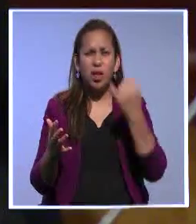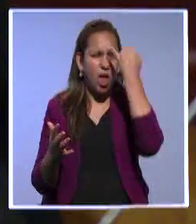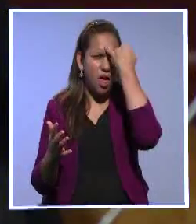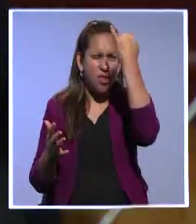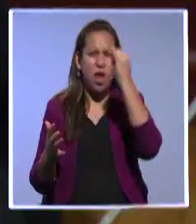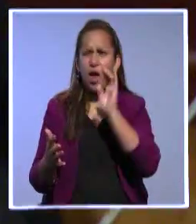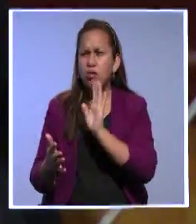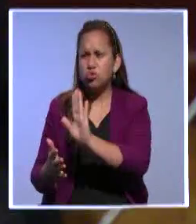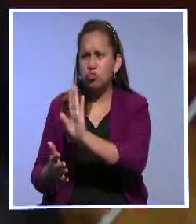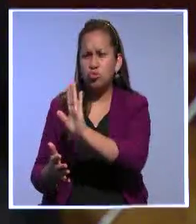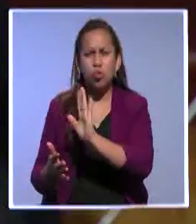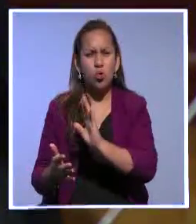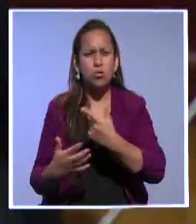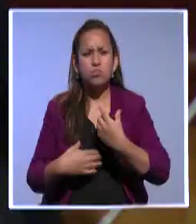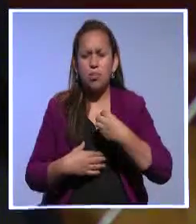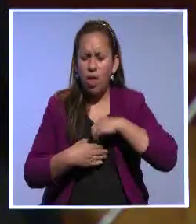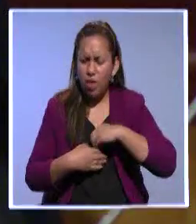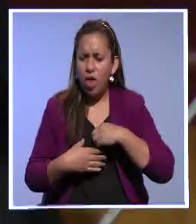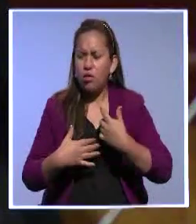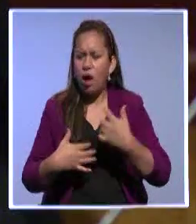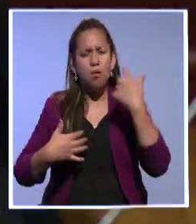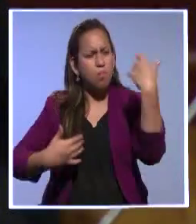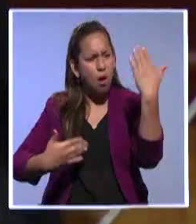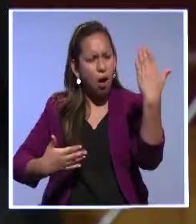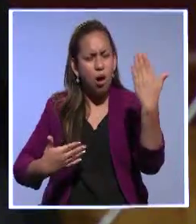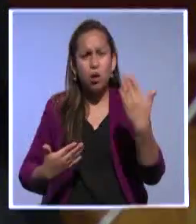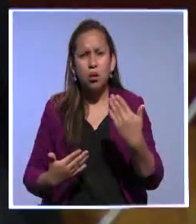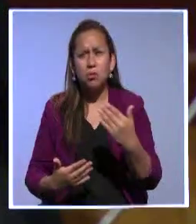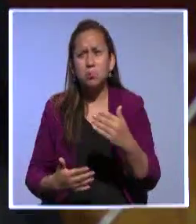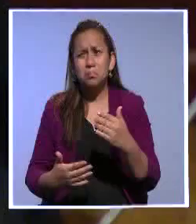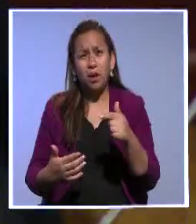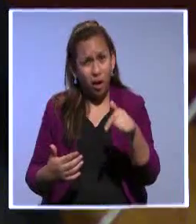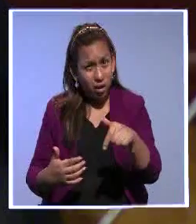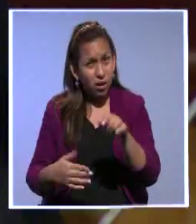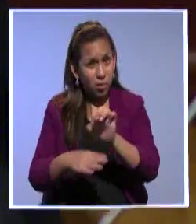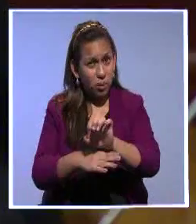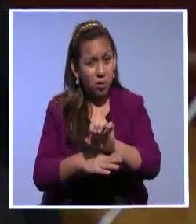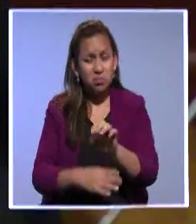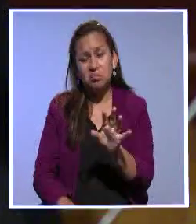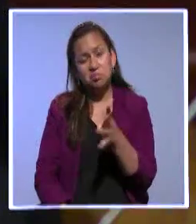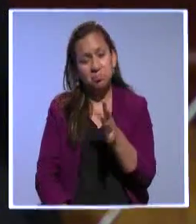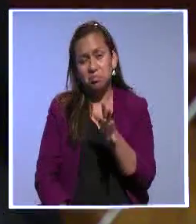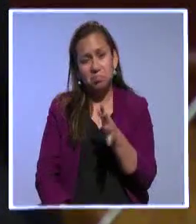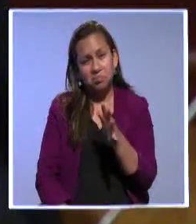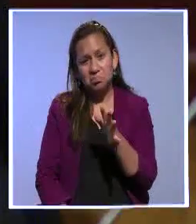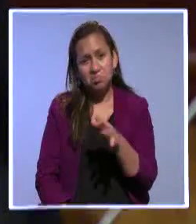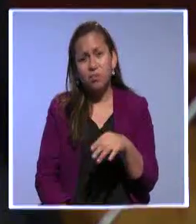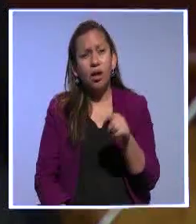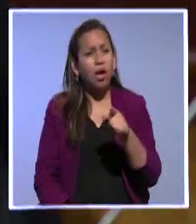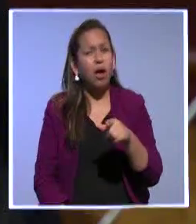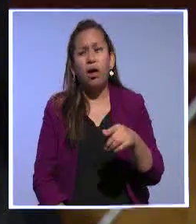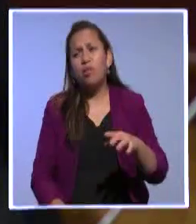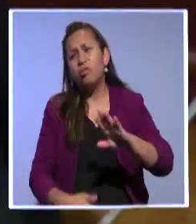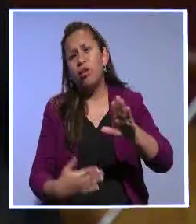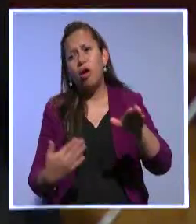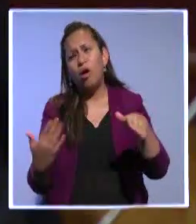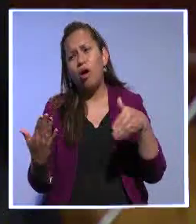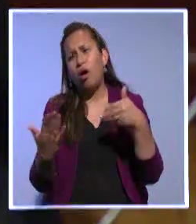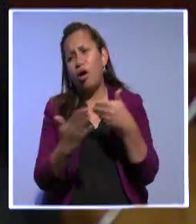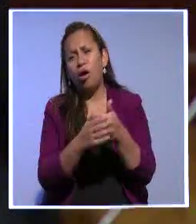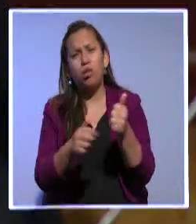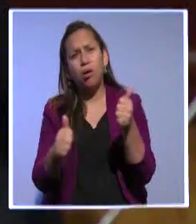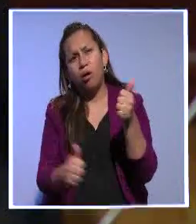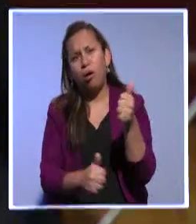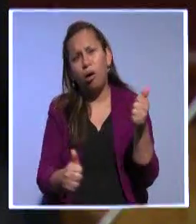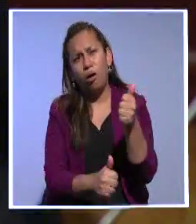congregan a personajes que hacen política y que están medrando del gobierno de turno, es decir, obedecen a